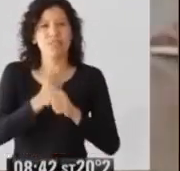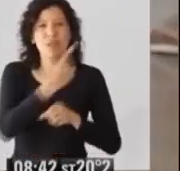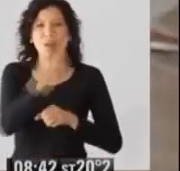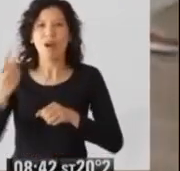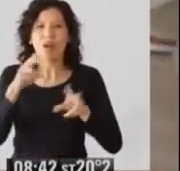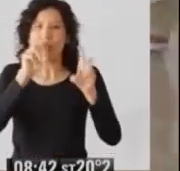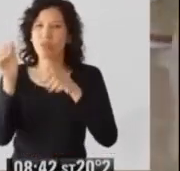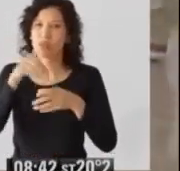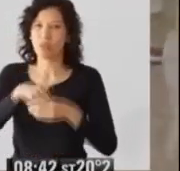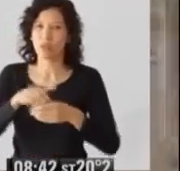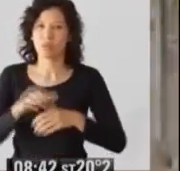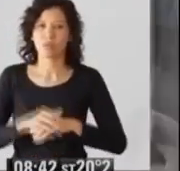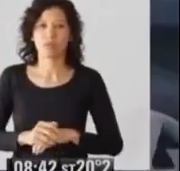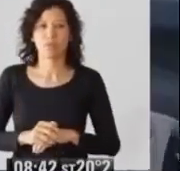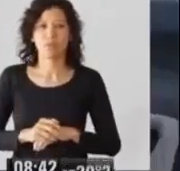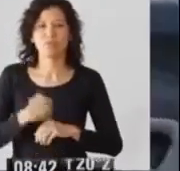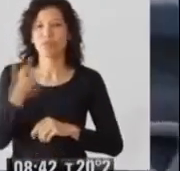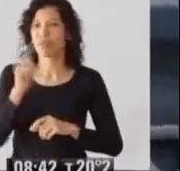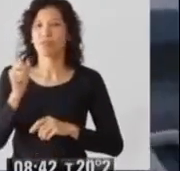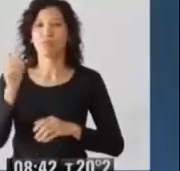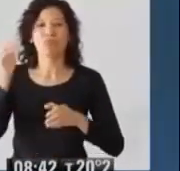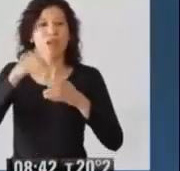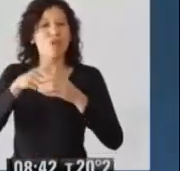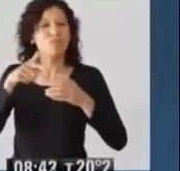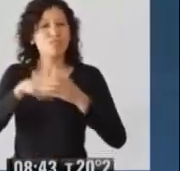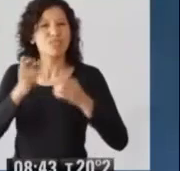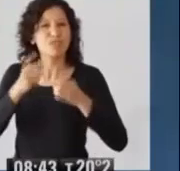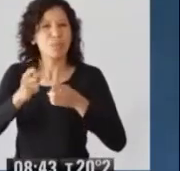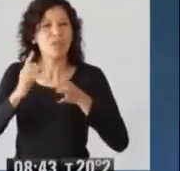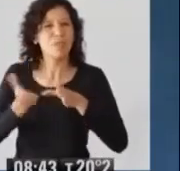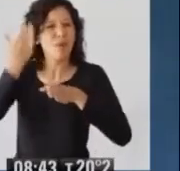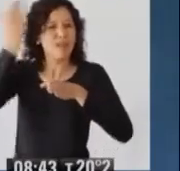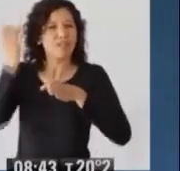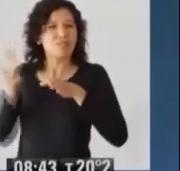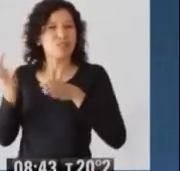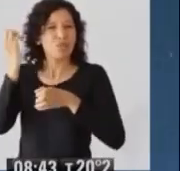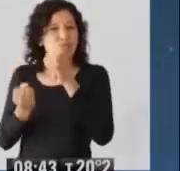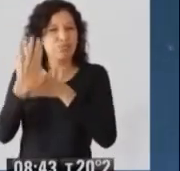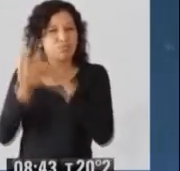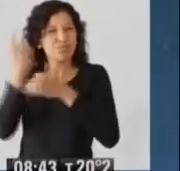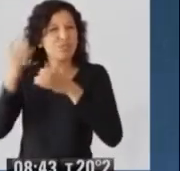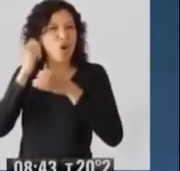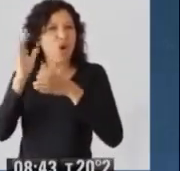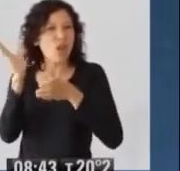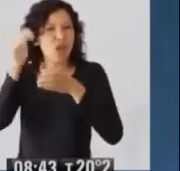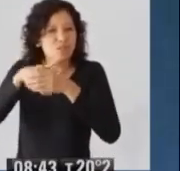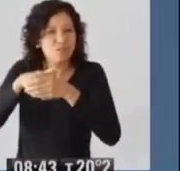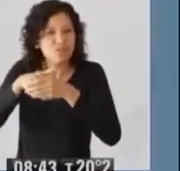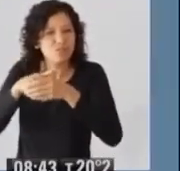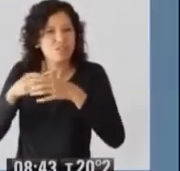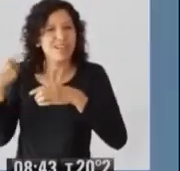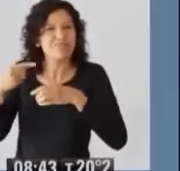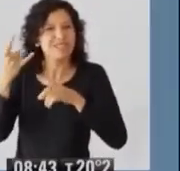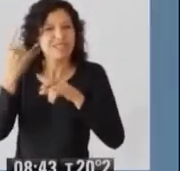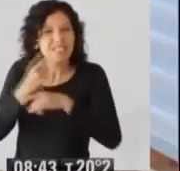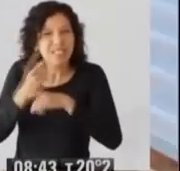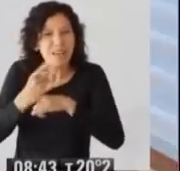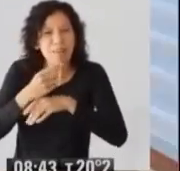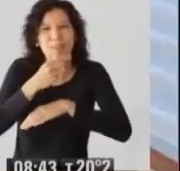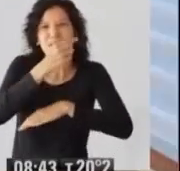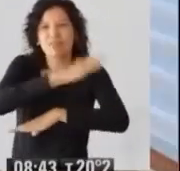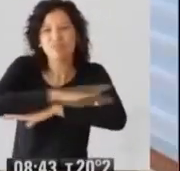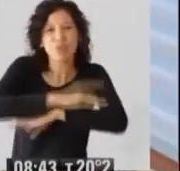tarea de otros. Pero no. La inclusión es eso que se construye en lo cotidiano,